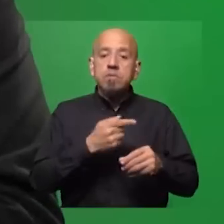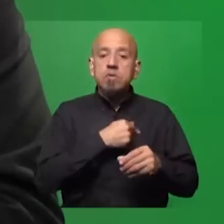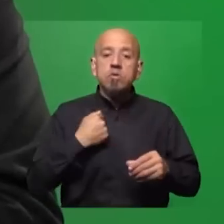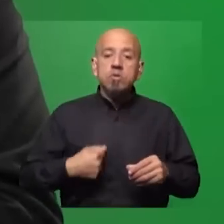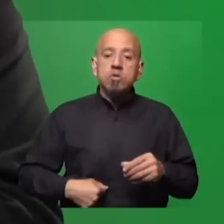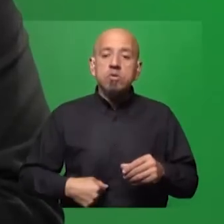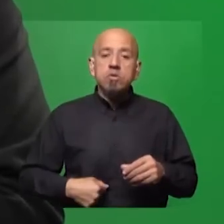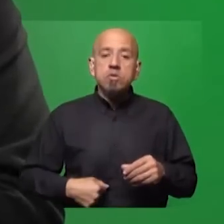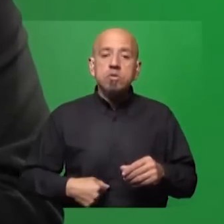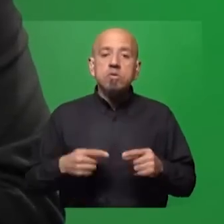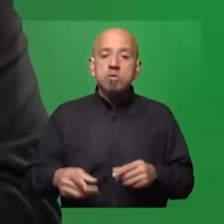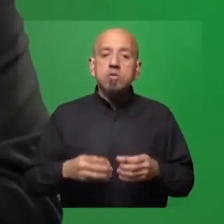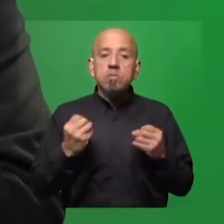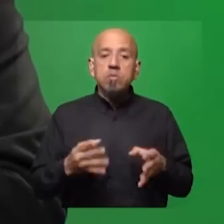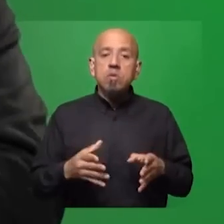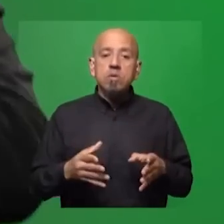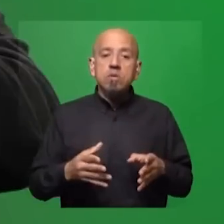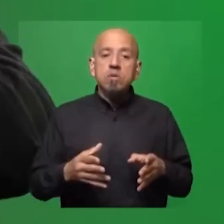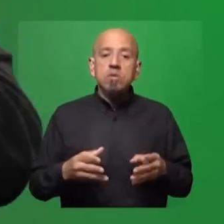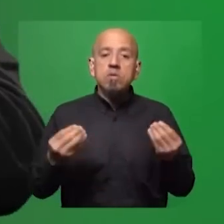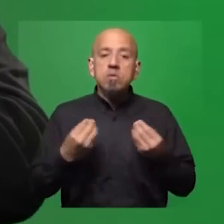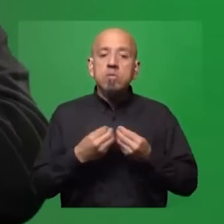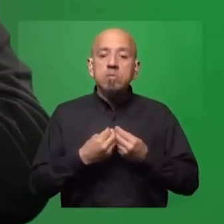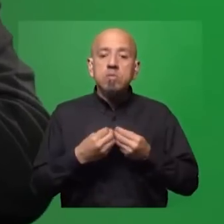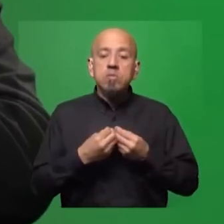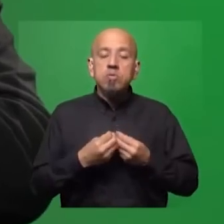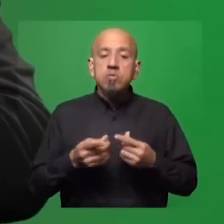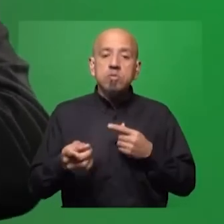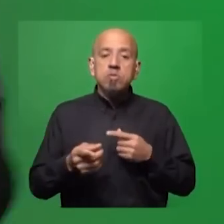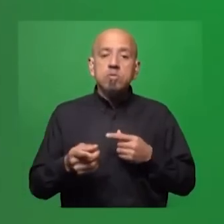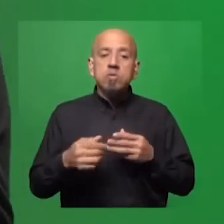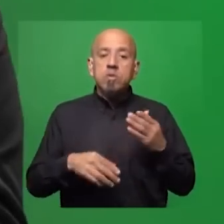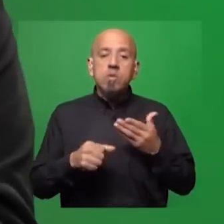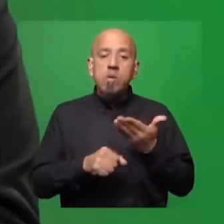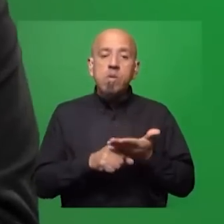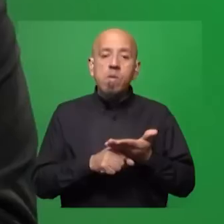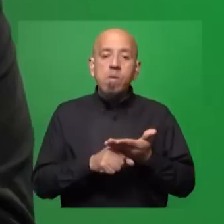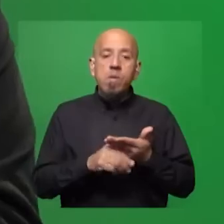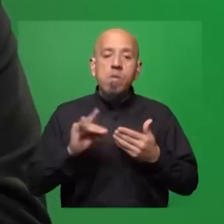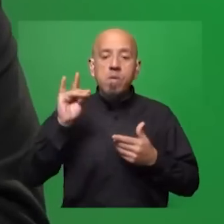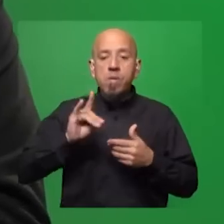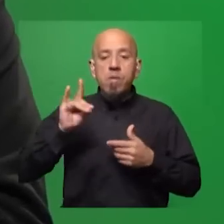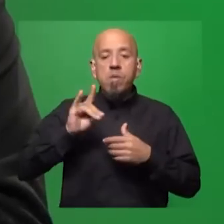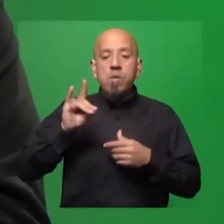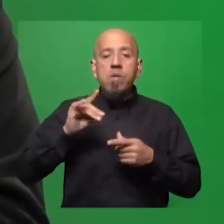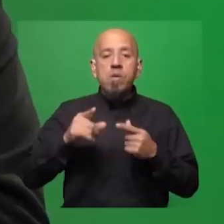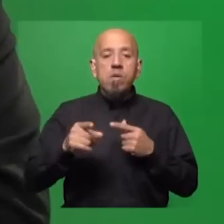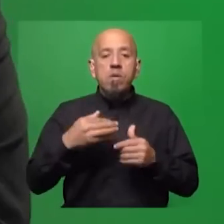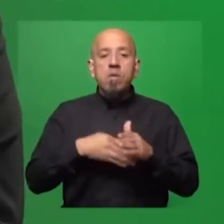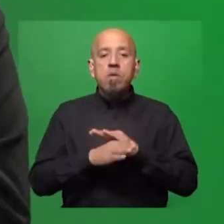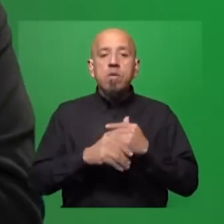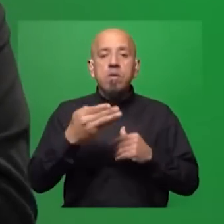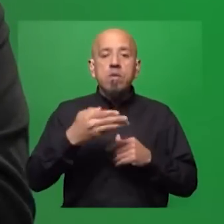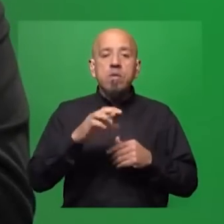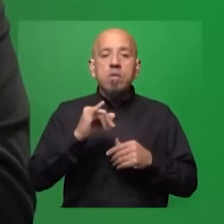hegemónica en este espacio, porque ya vamos a ser tantos medianos y chicos, o está pidiendo, bueno, pidió Bolivia en estos días, ingresar a los BRICS,